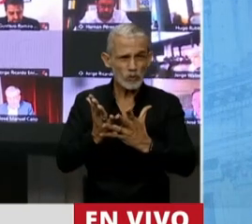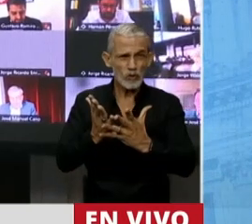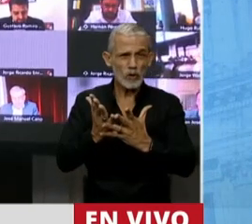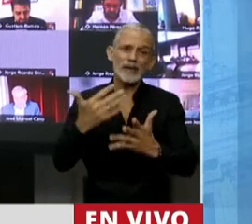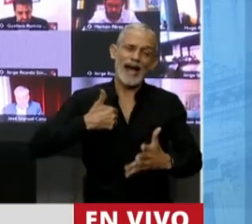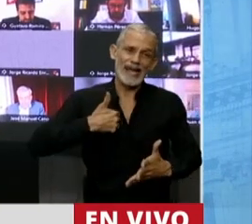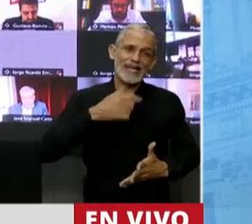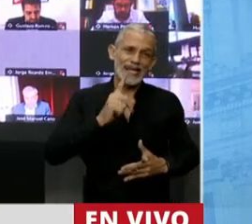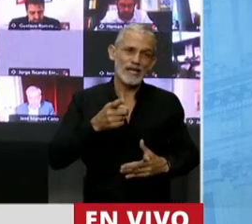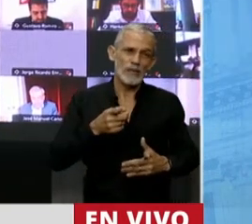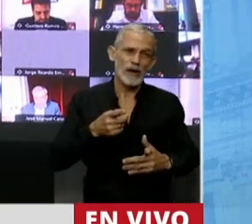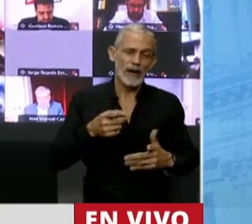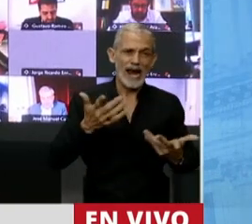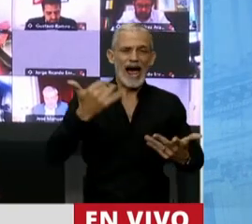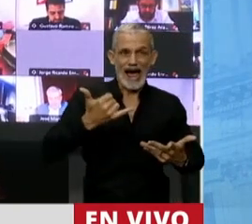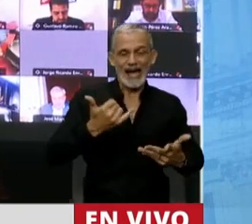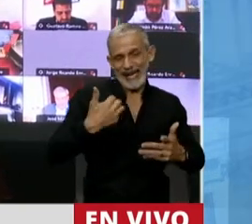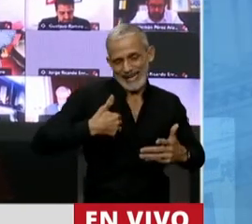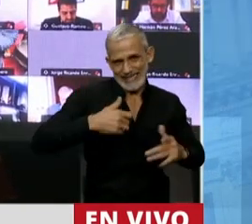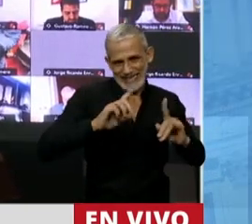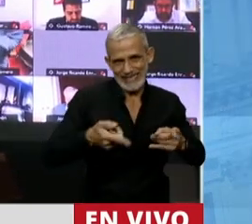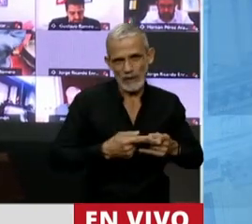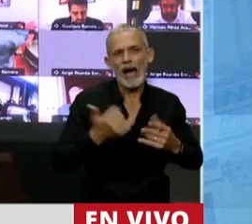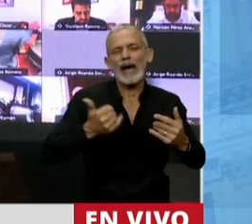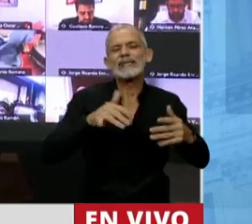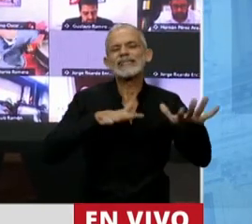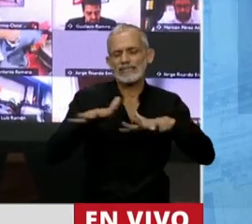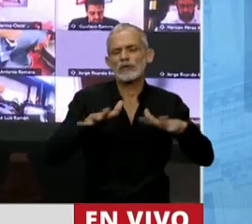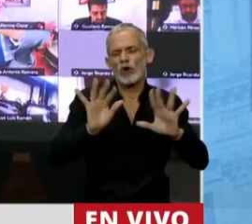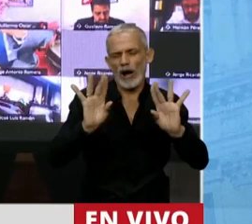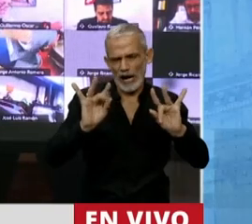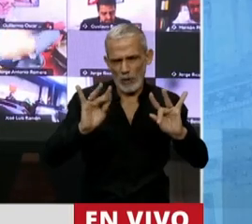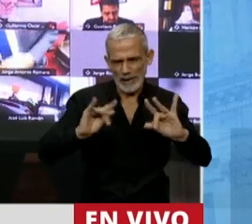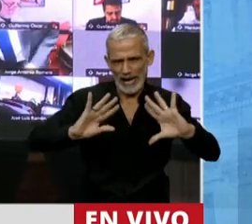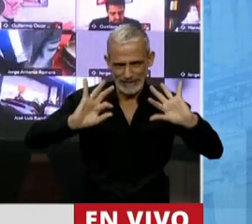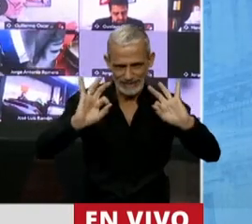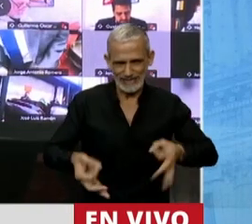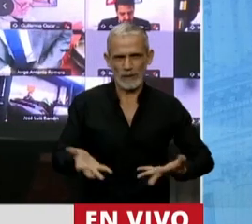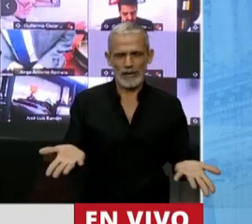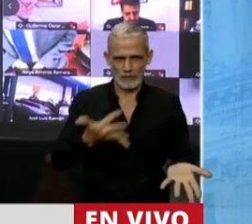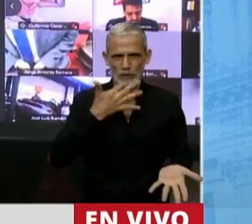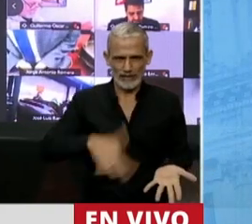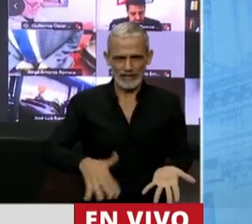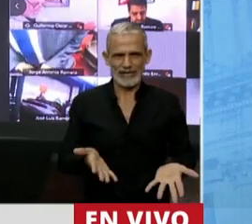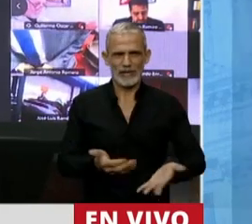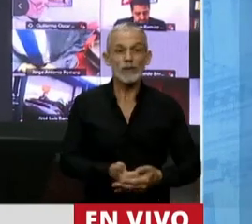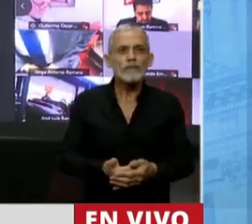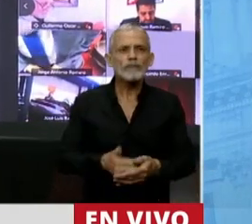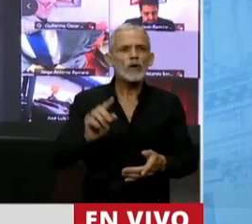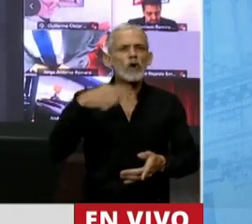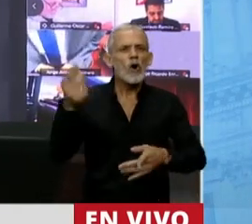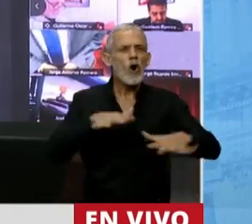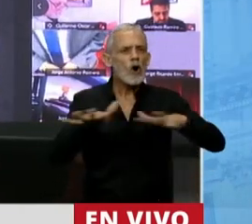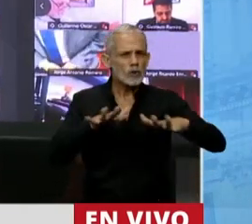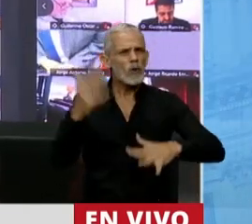no está para nada exenta, atraviesa una situación muy compleja. Y en alguna otra ocasión en este